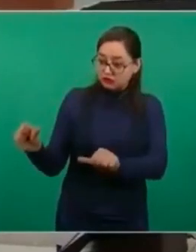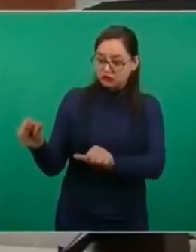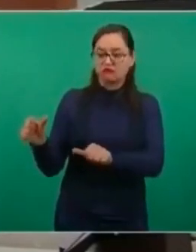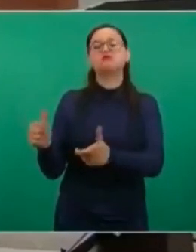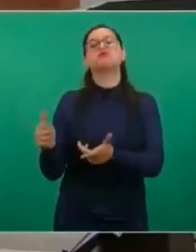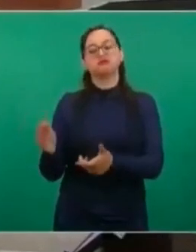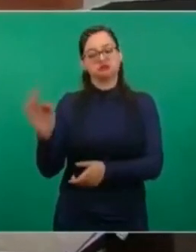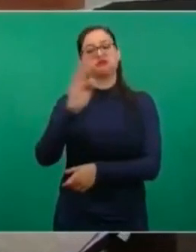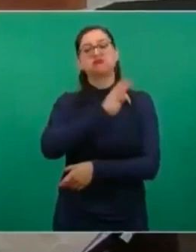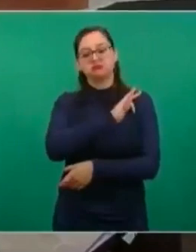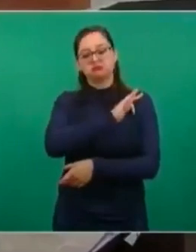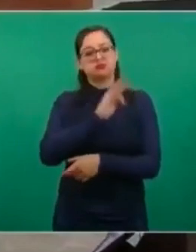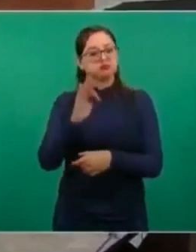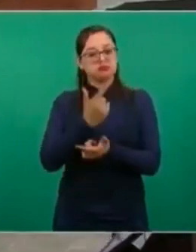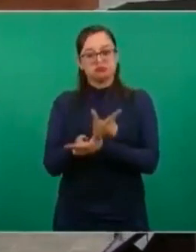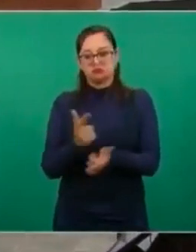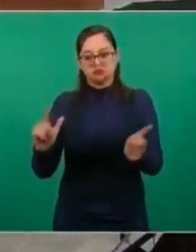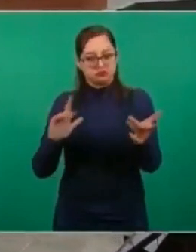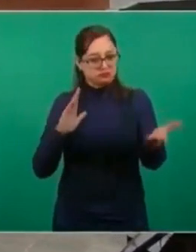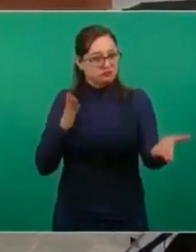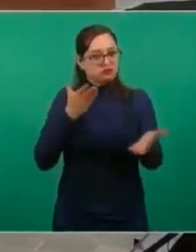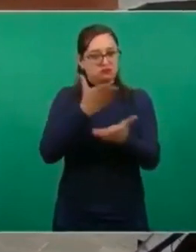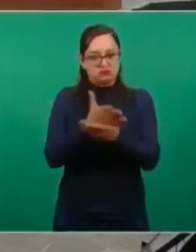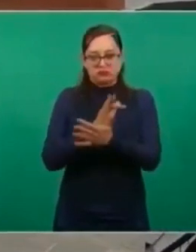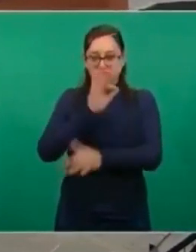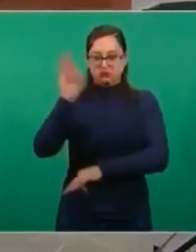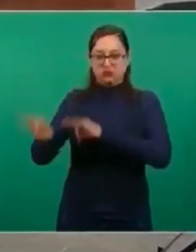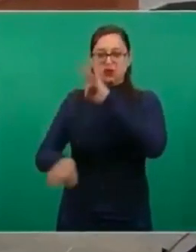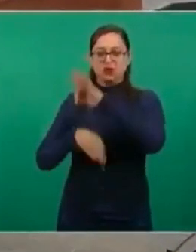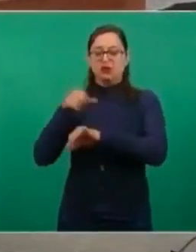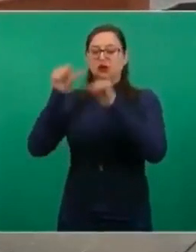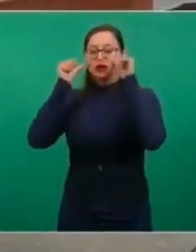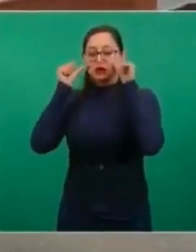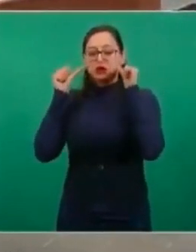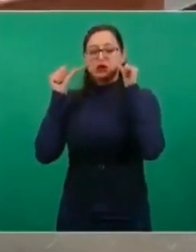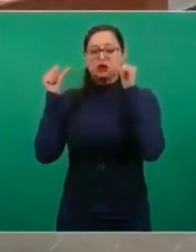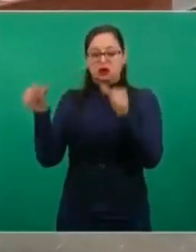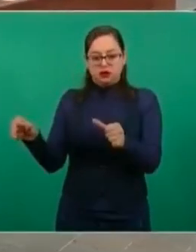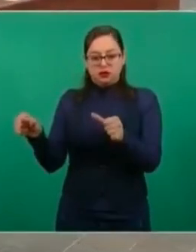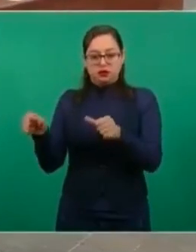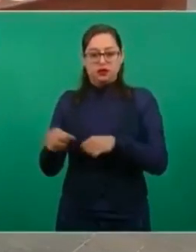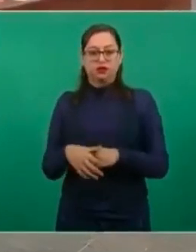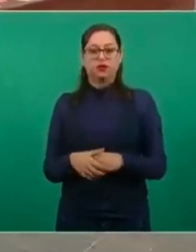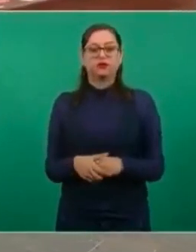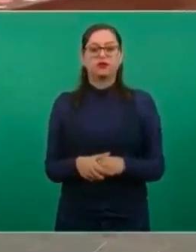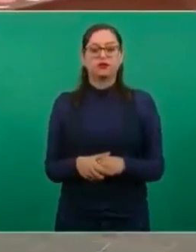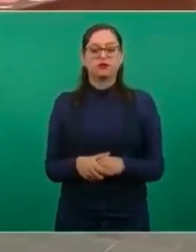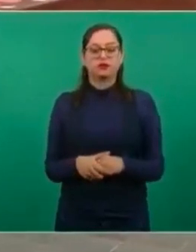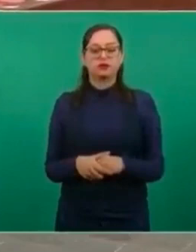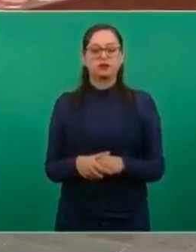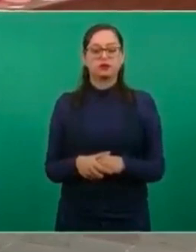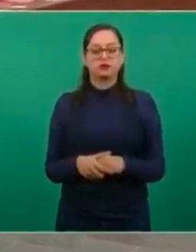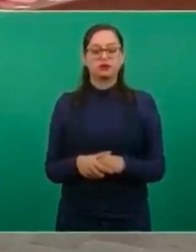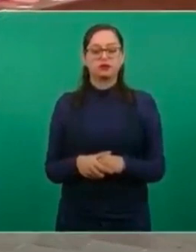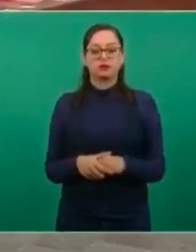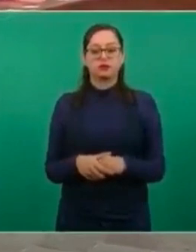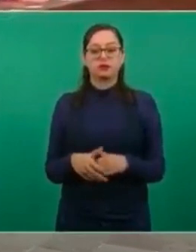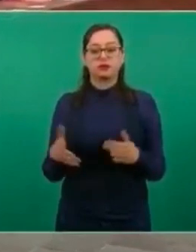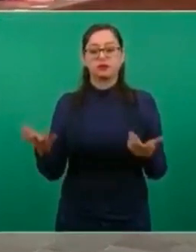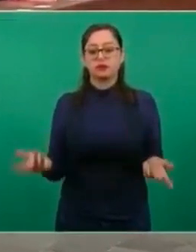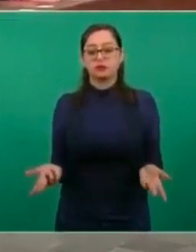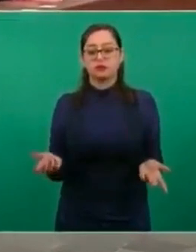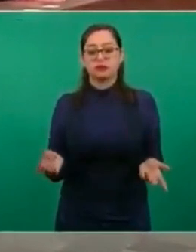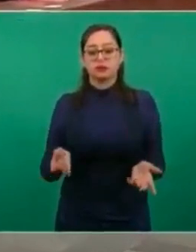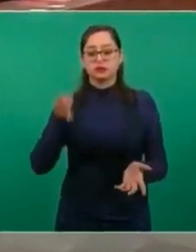público y ser atendido. Y que no sólo tenga acceso